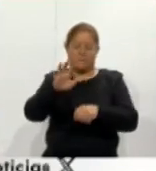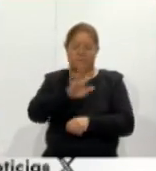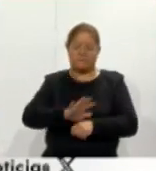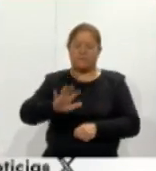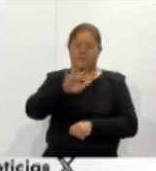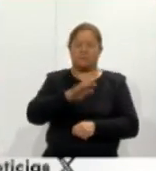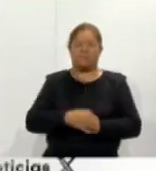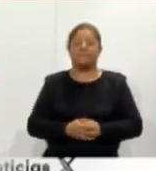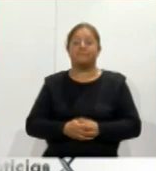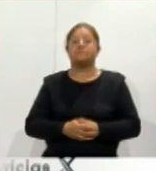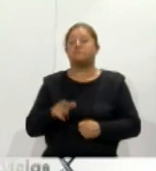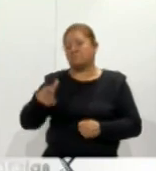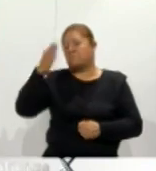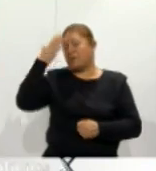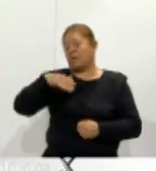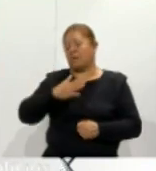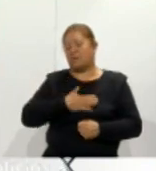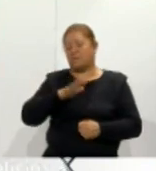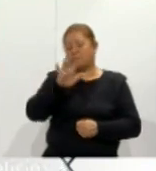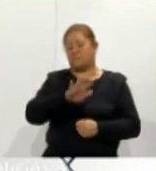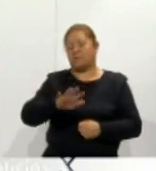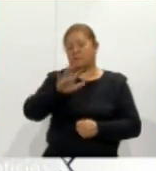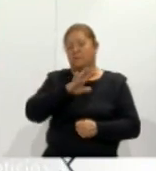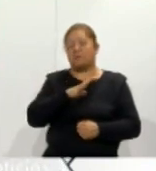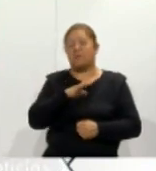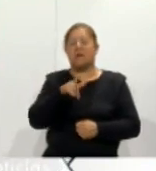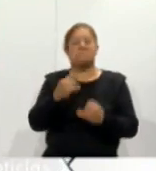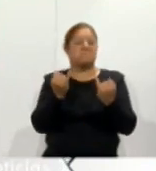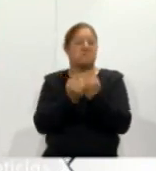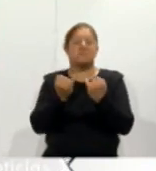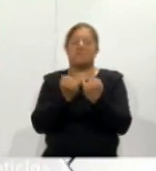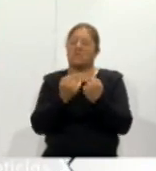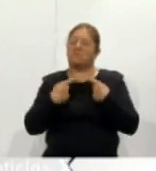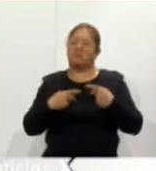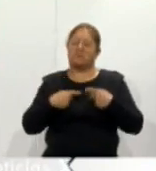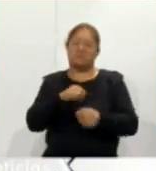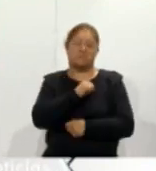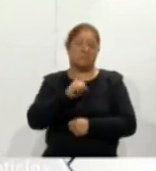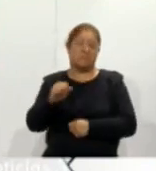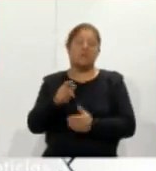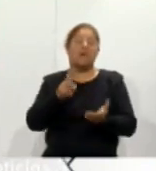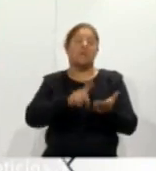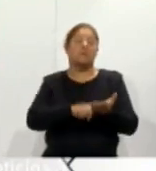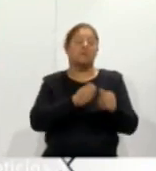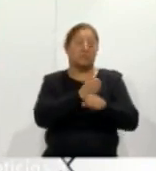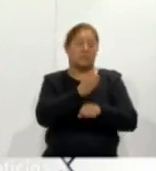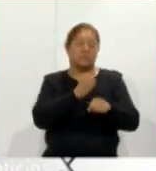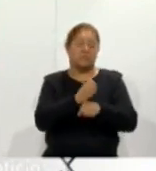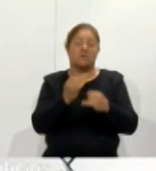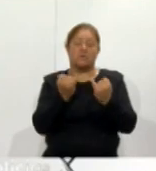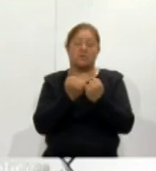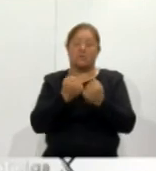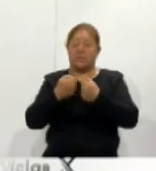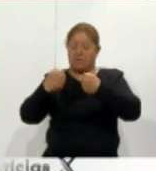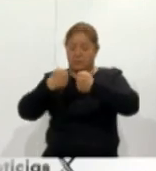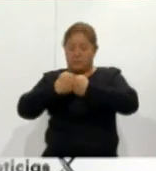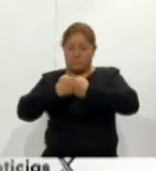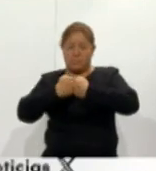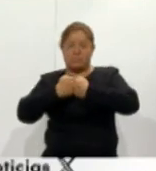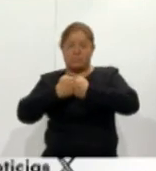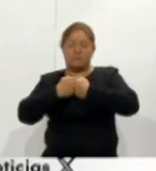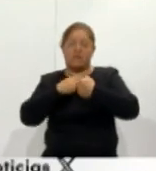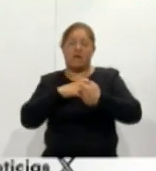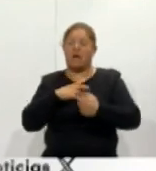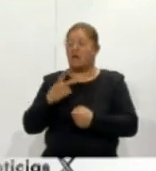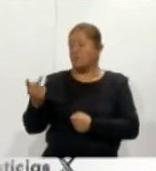como bien lo sabemos, no queda exenta de actos de la delincuencia, tanto al interior de nuestros estados como los límites territoriales que